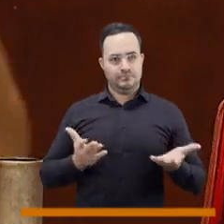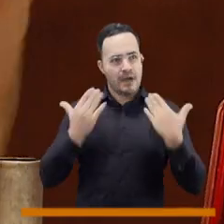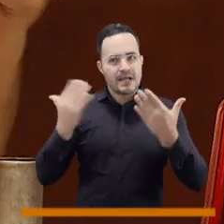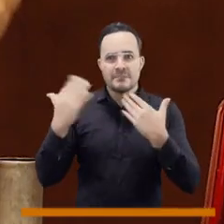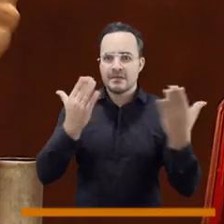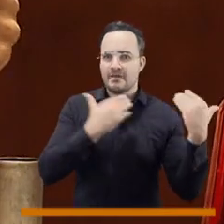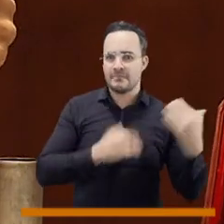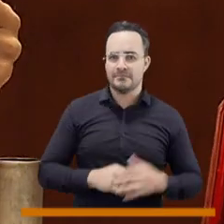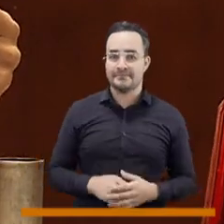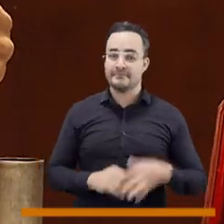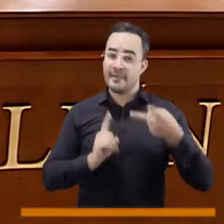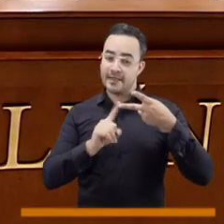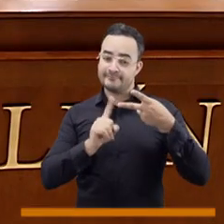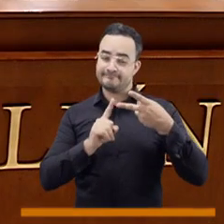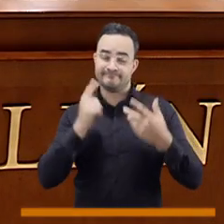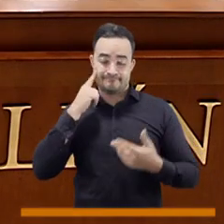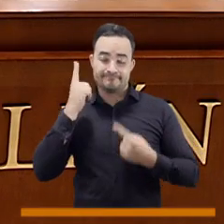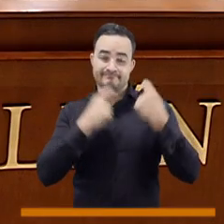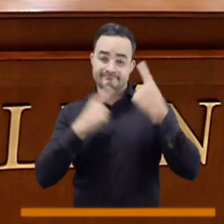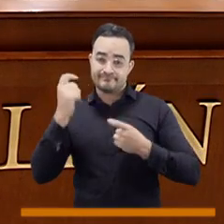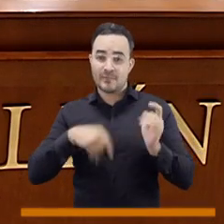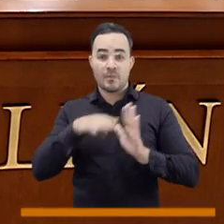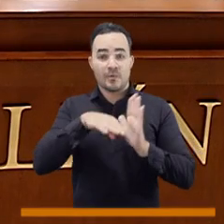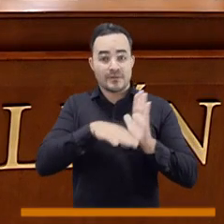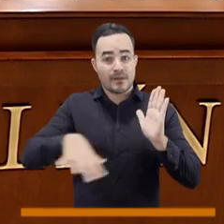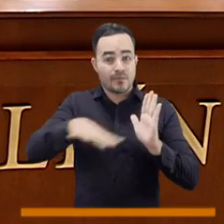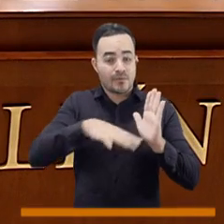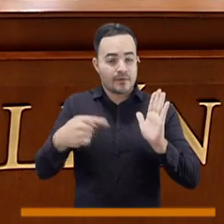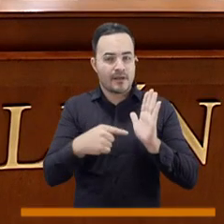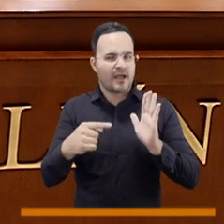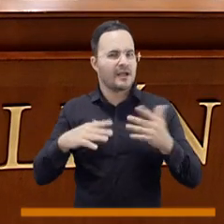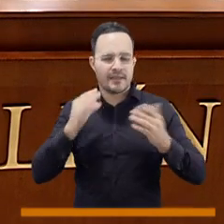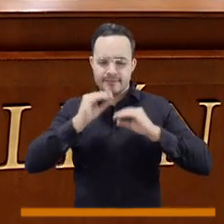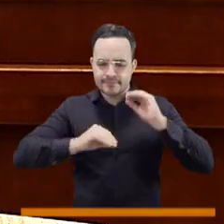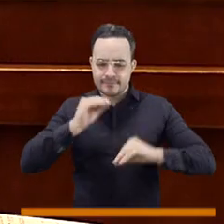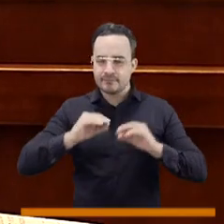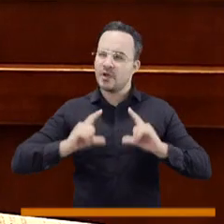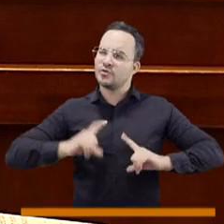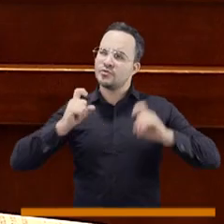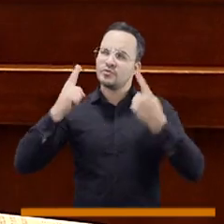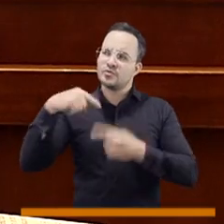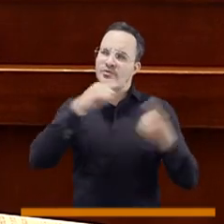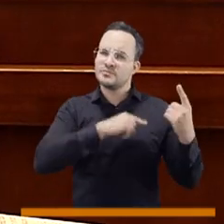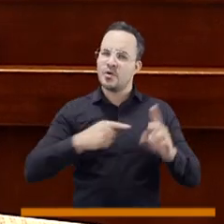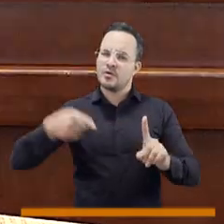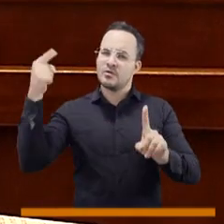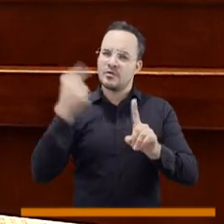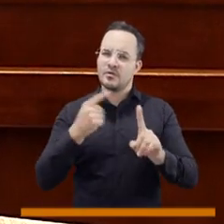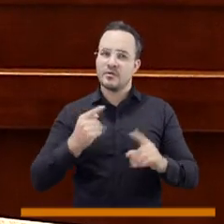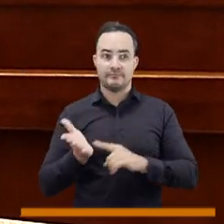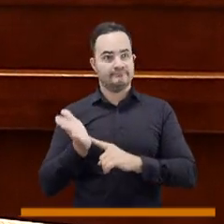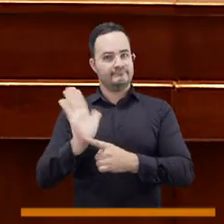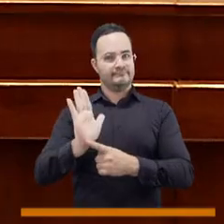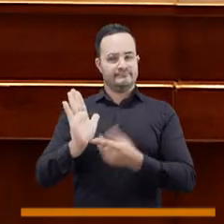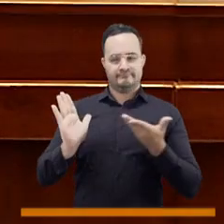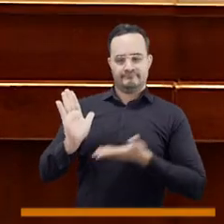turistas. Pero por el otro lado, también nosotros tenemos una gran tarea desde la política pública y es definir cuál es el tipo de turismo que queremos traer. Y uno